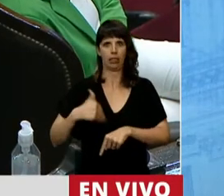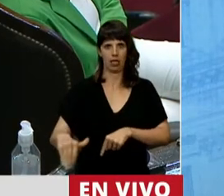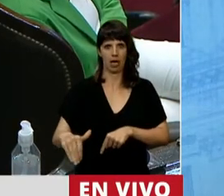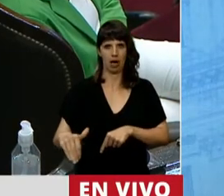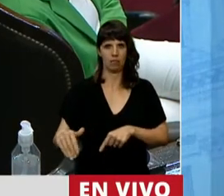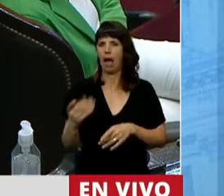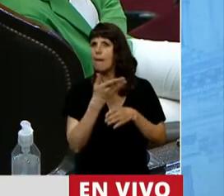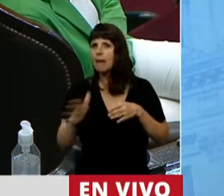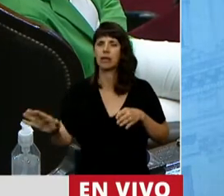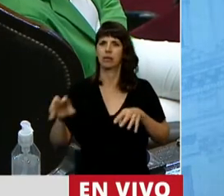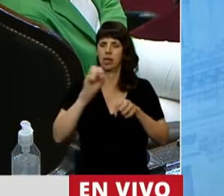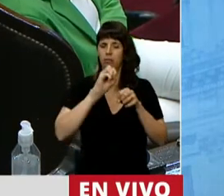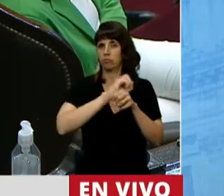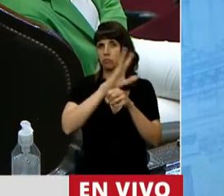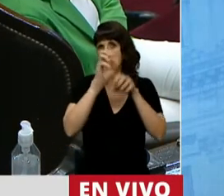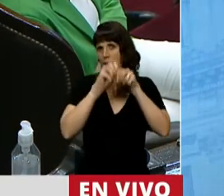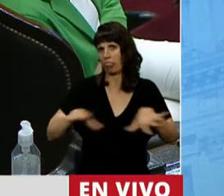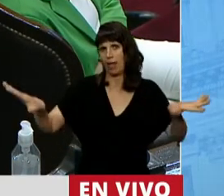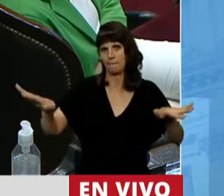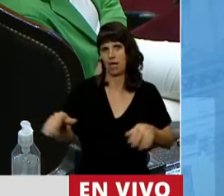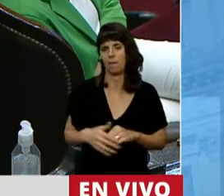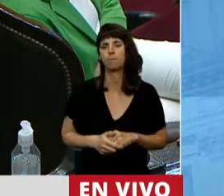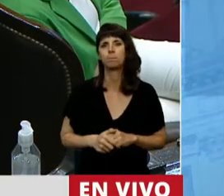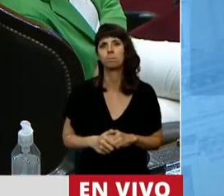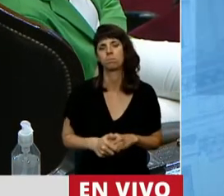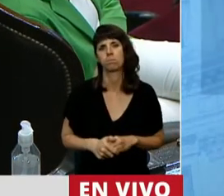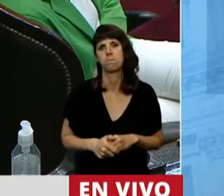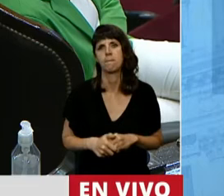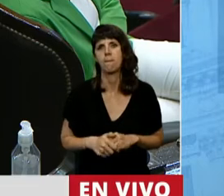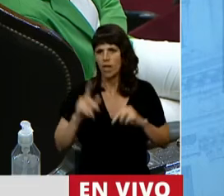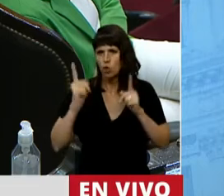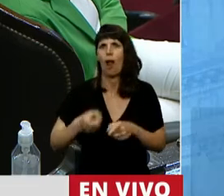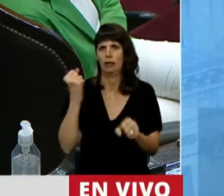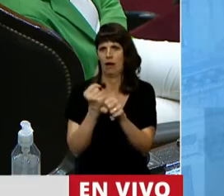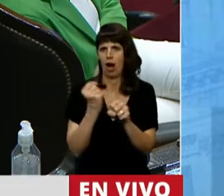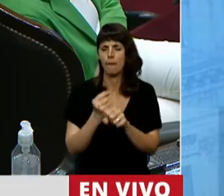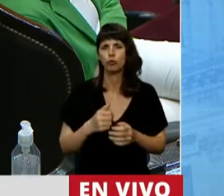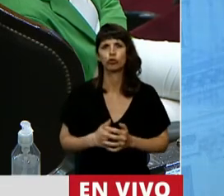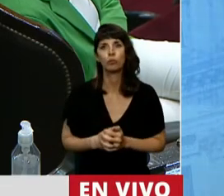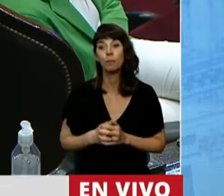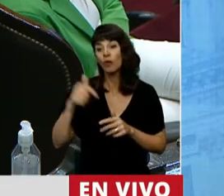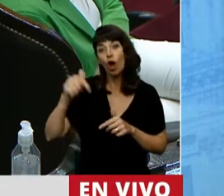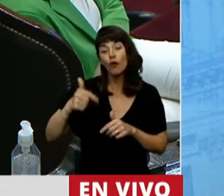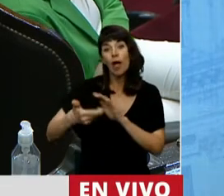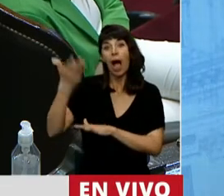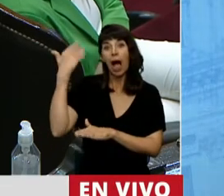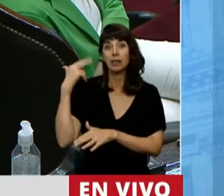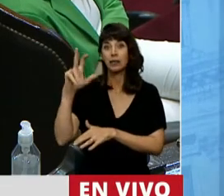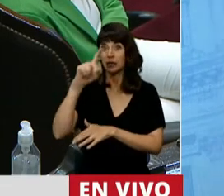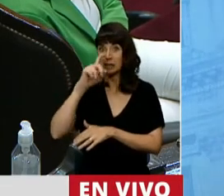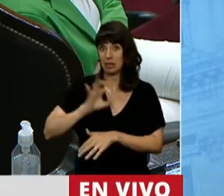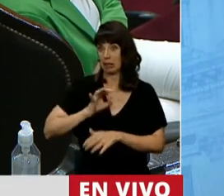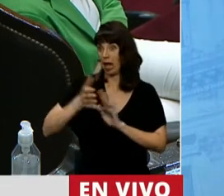En este sentido quiero retomar lo que pensaba decir, es que en un día como hoy hace 37 años,